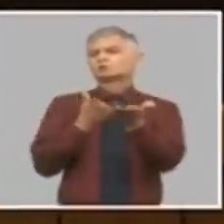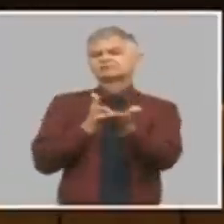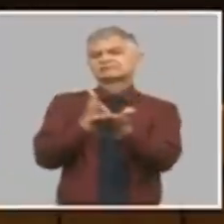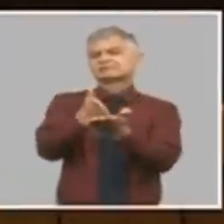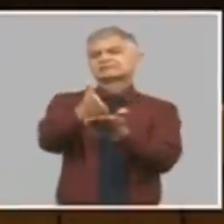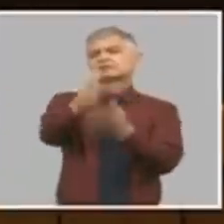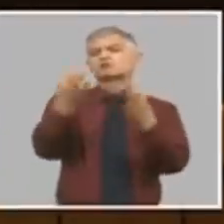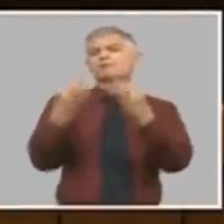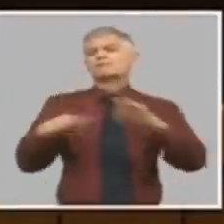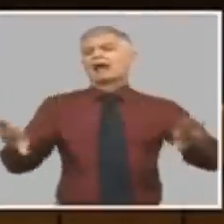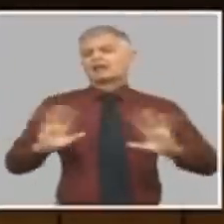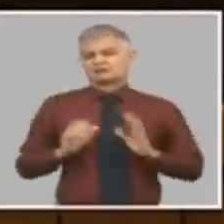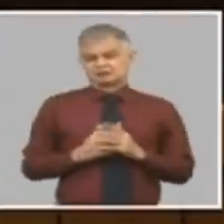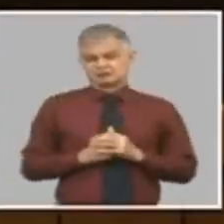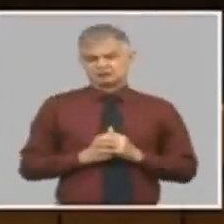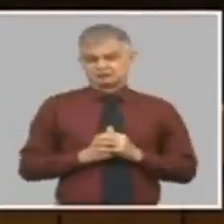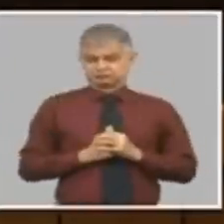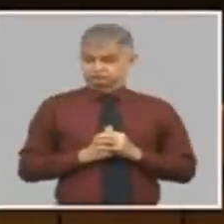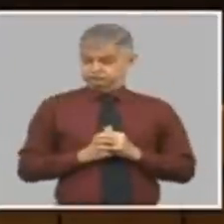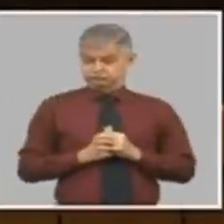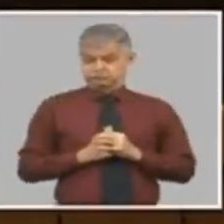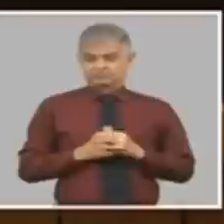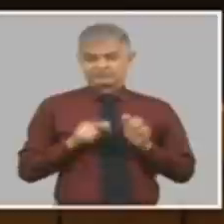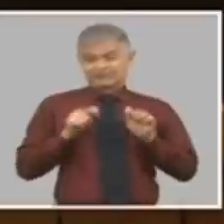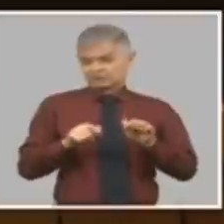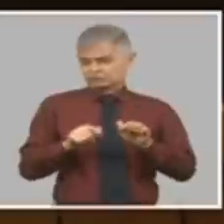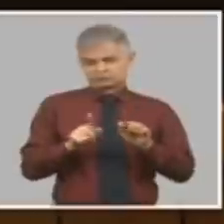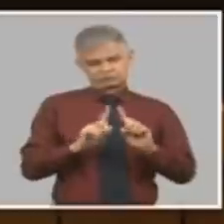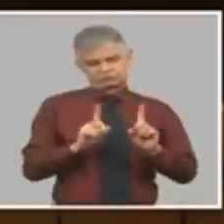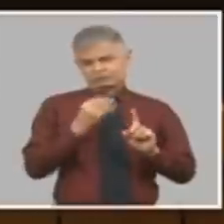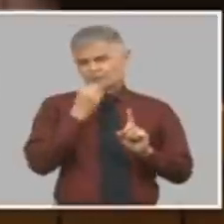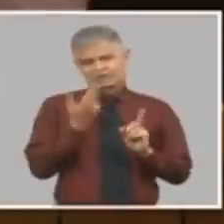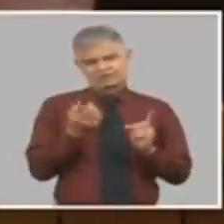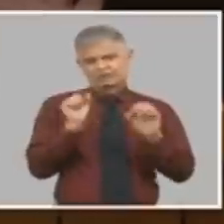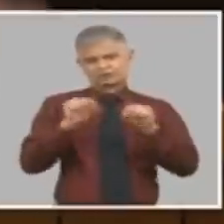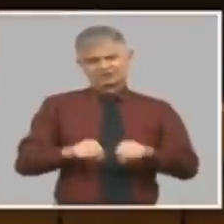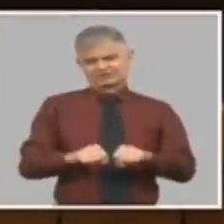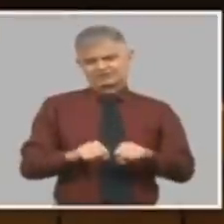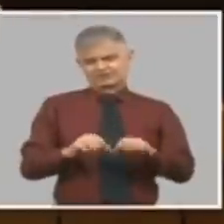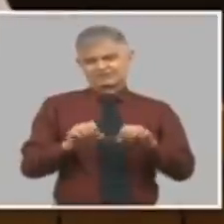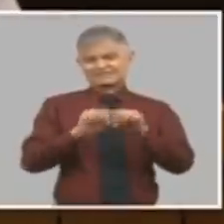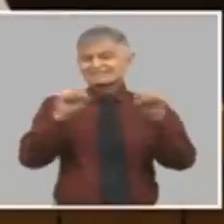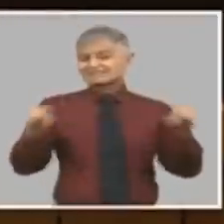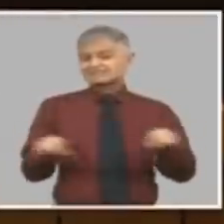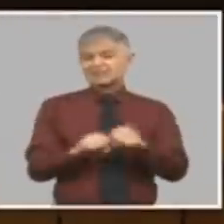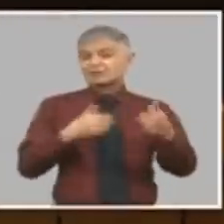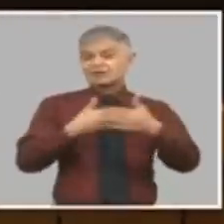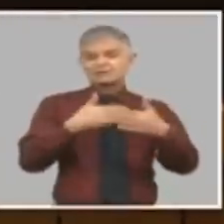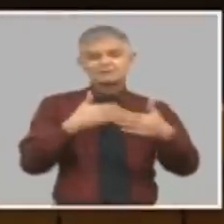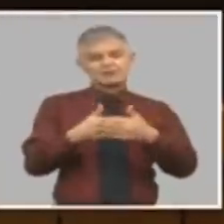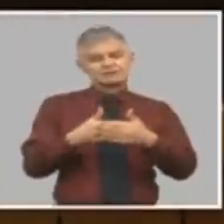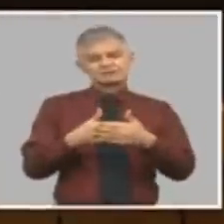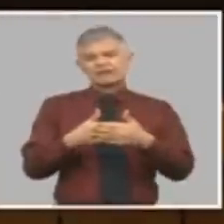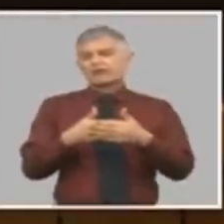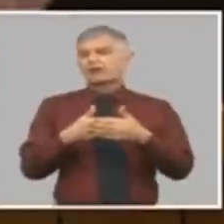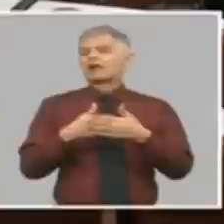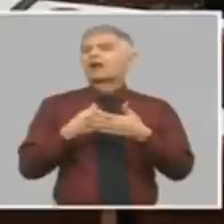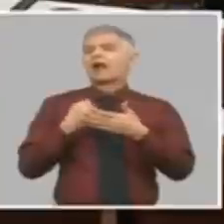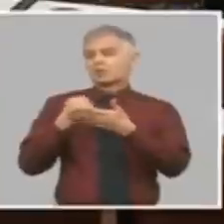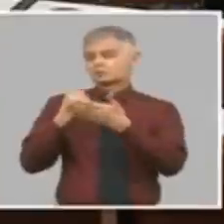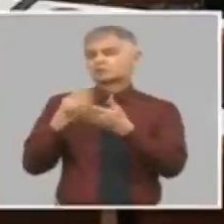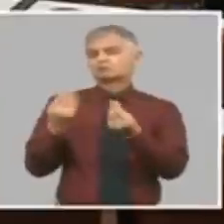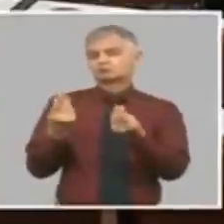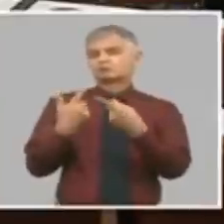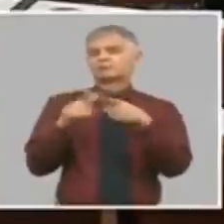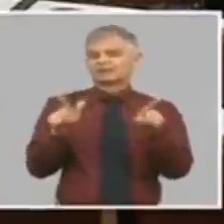exactamente igual. Eso siempre tiene un ajuste el sistema empresarial va a ser muy, muy, muy beneficiado pero tiene